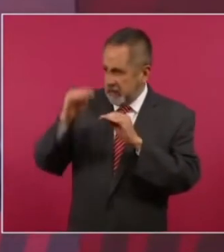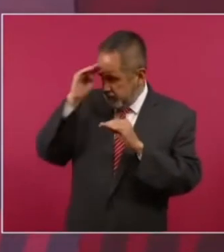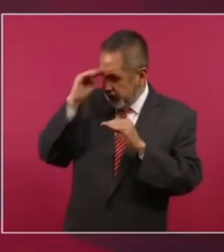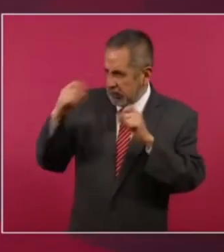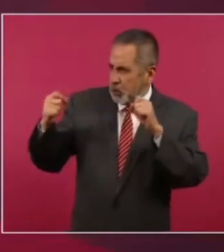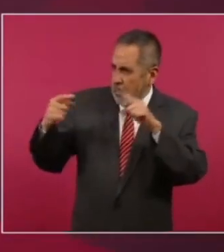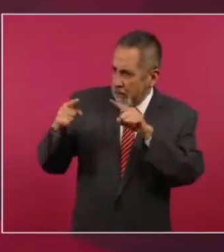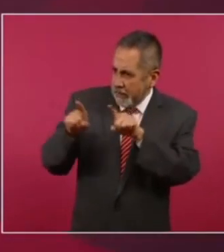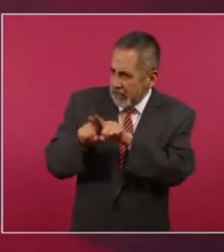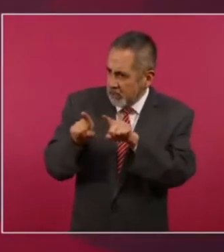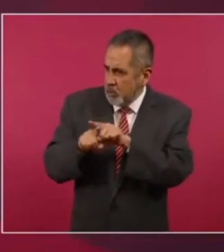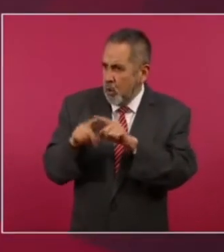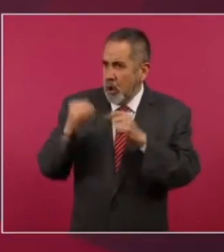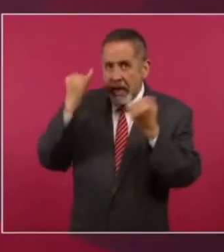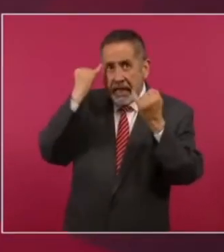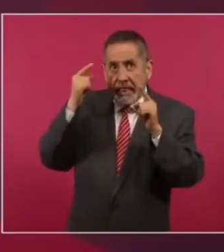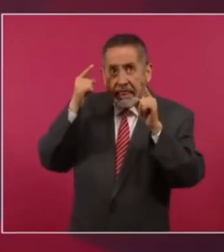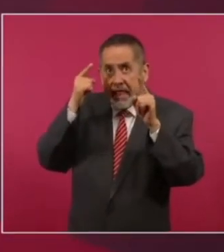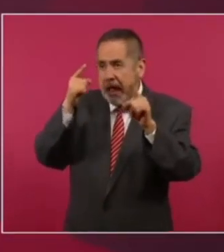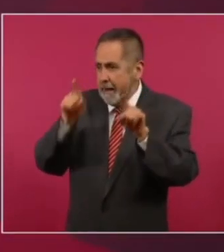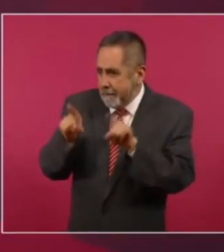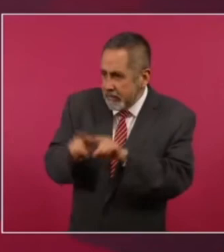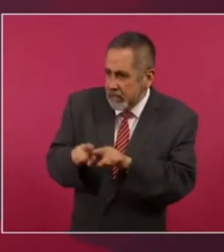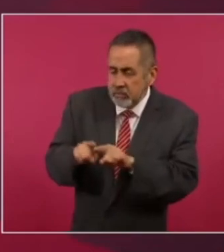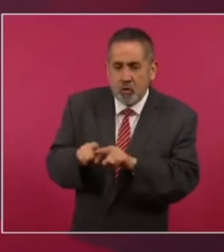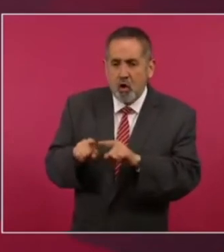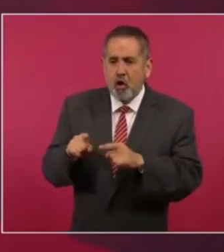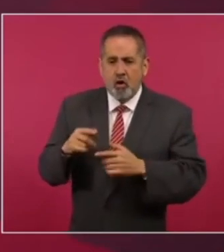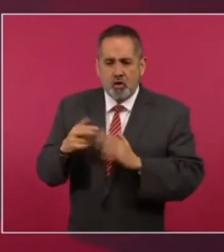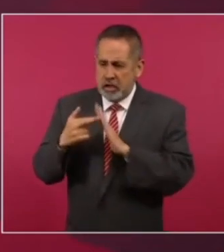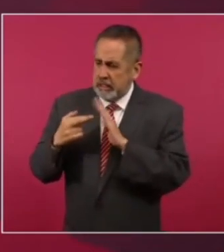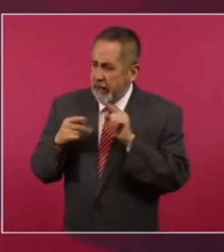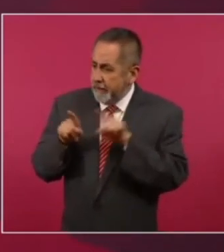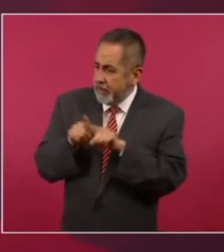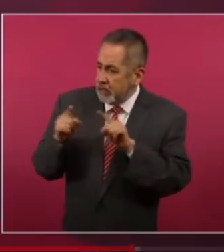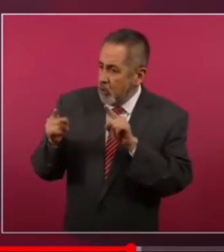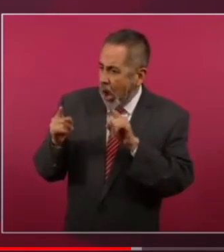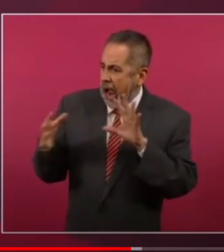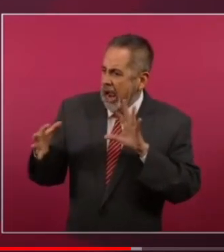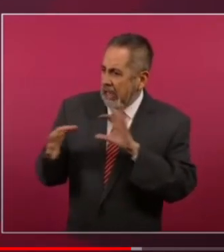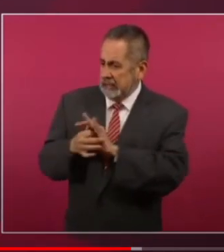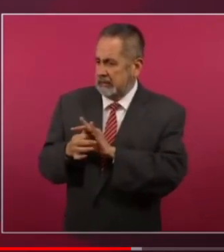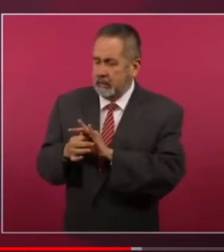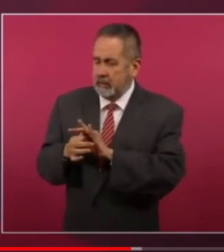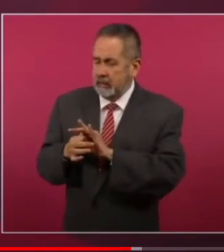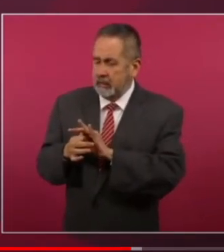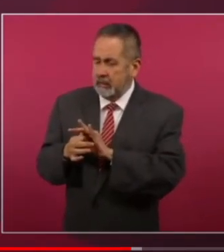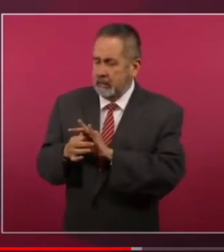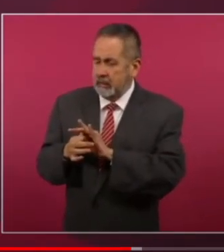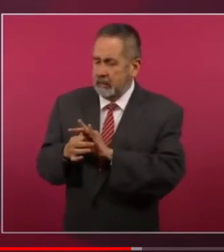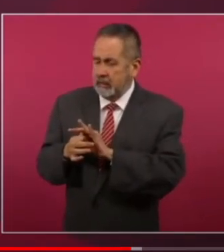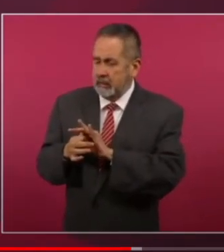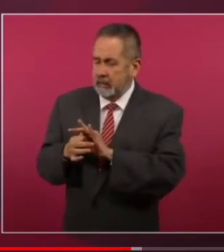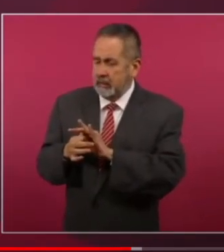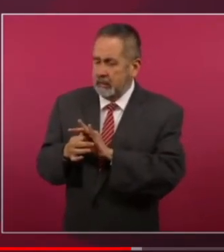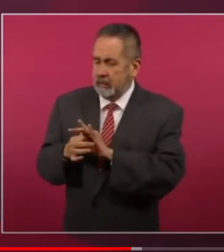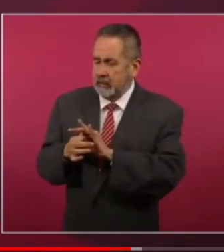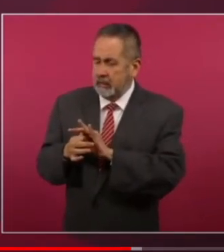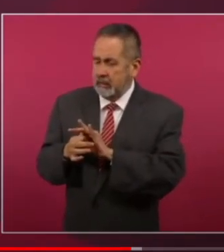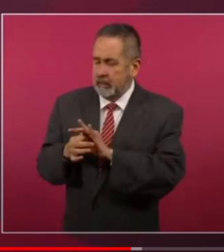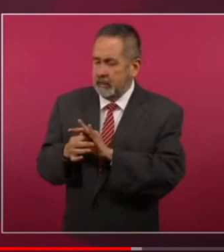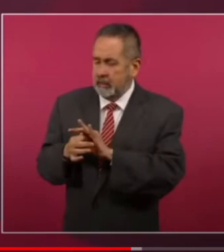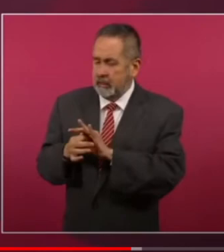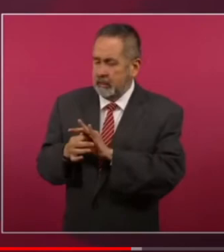porque se tienen los mismos ideales se tienen los mismos principios ahí es donde está la lealtad bueno amigos si les